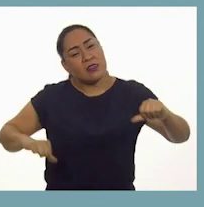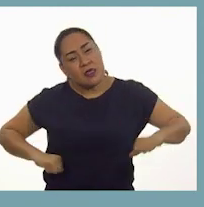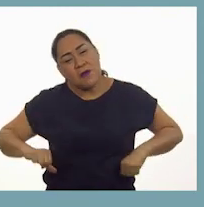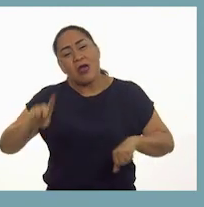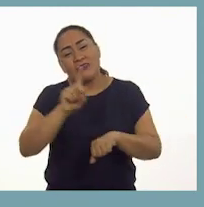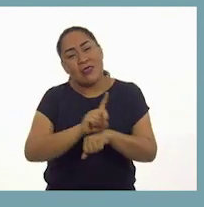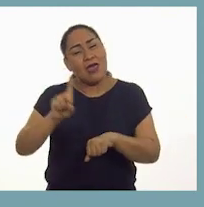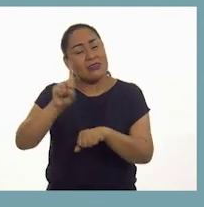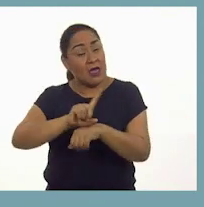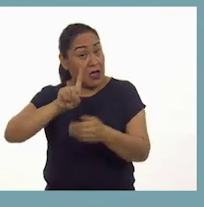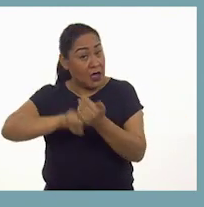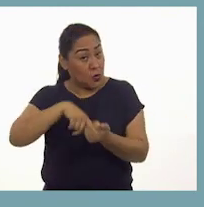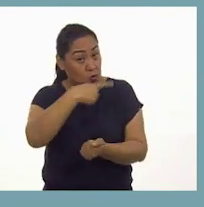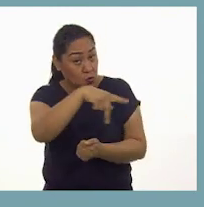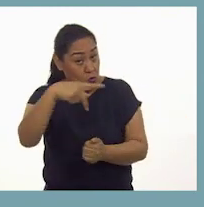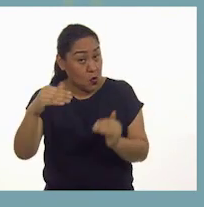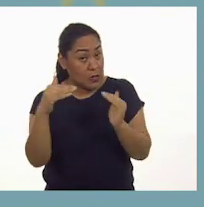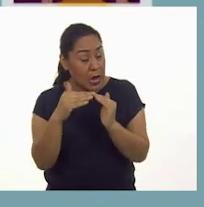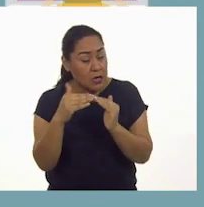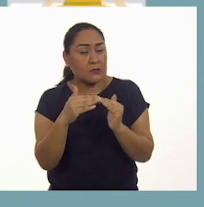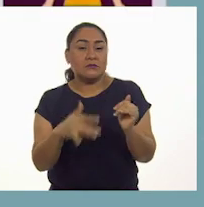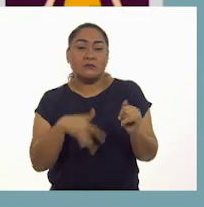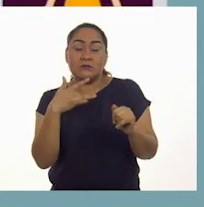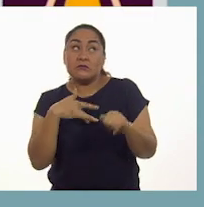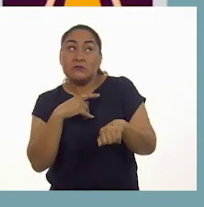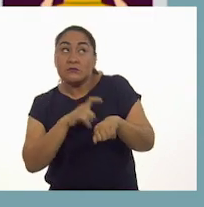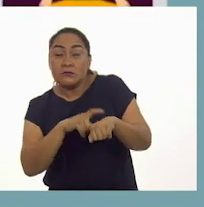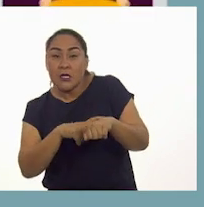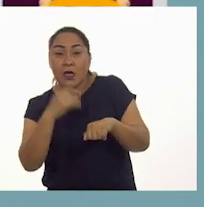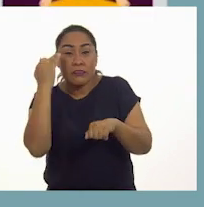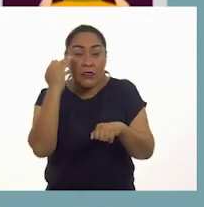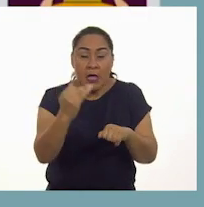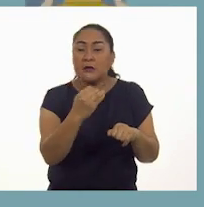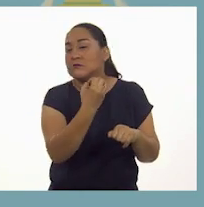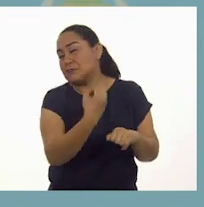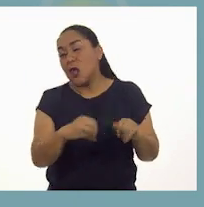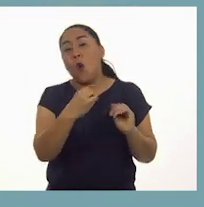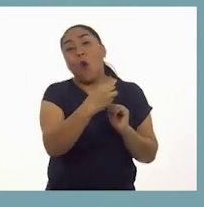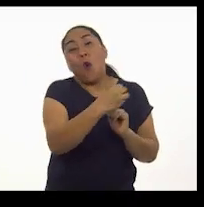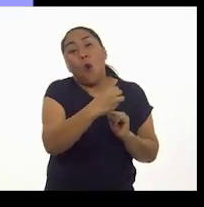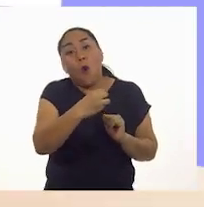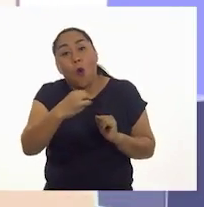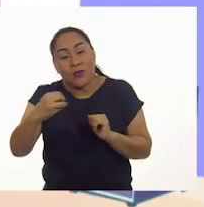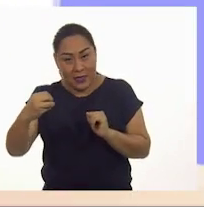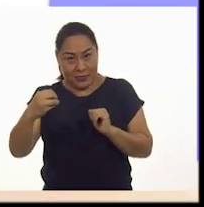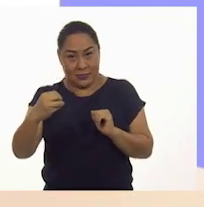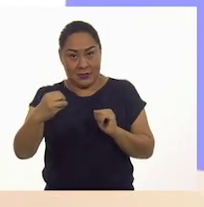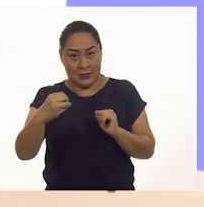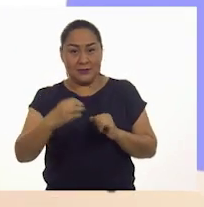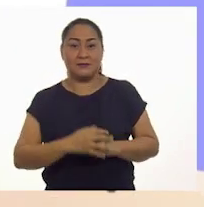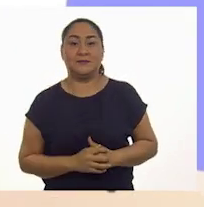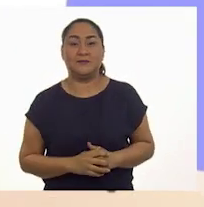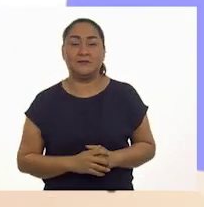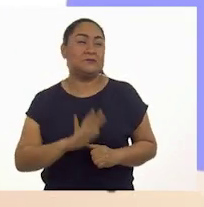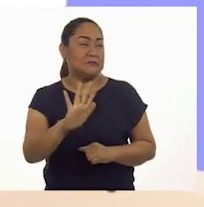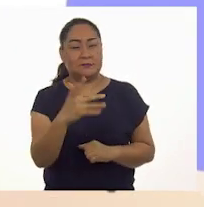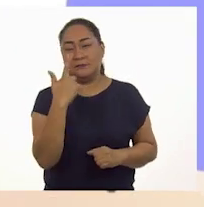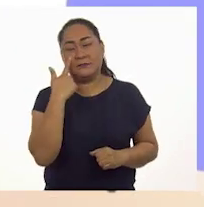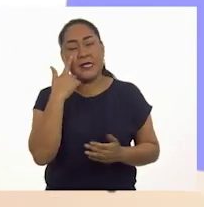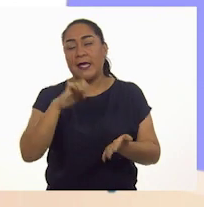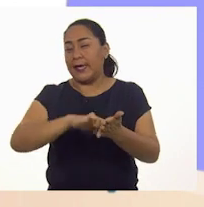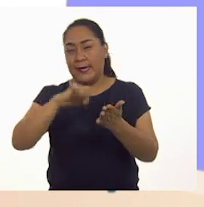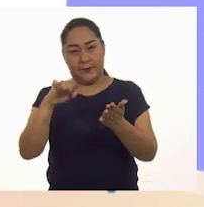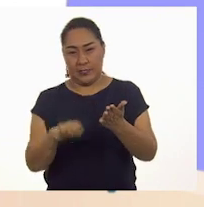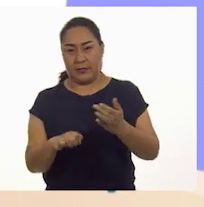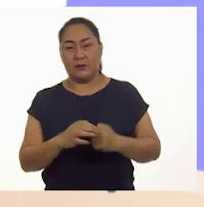realizan en casa se hacen en momentos determinados del día y siguen un orden específico. Veamos algunos